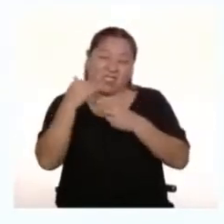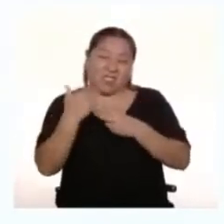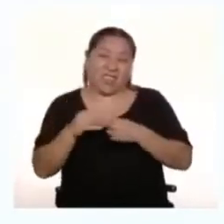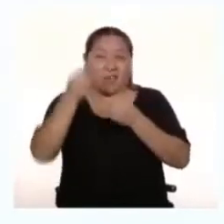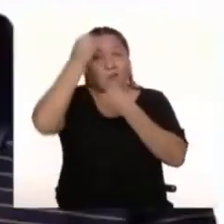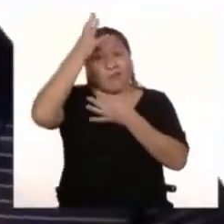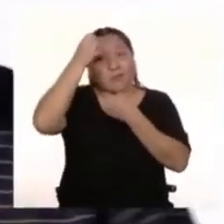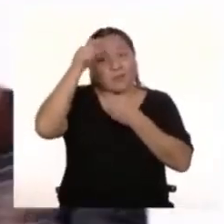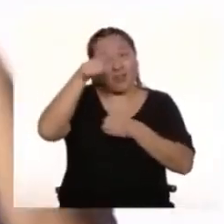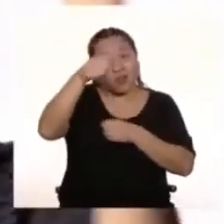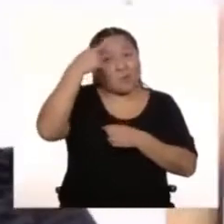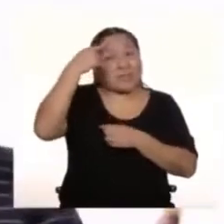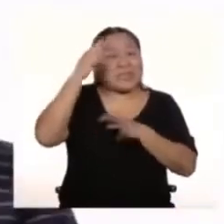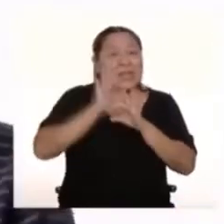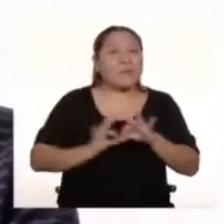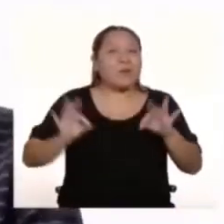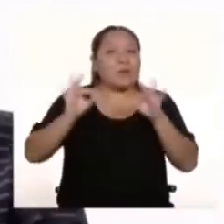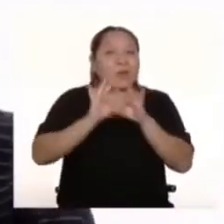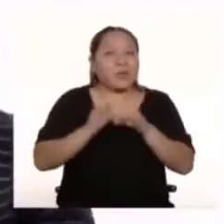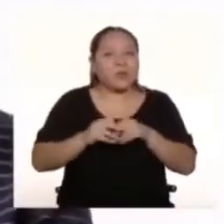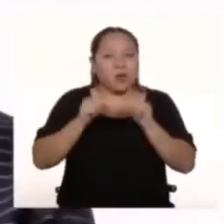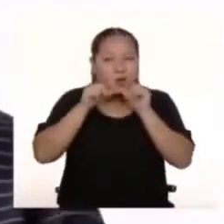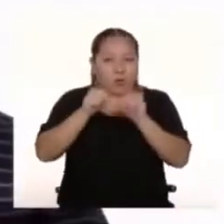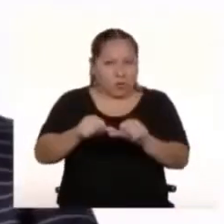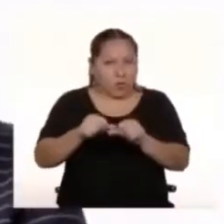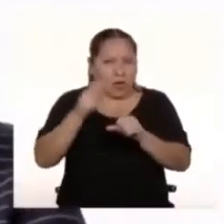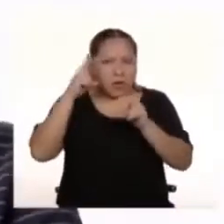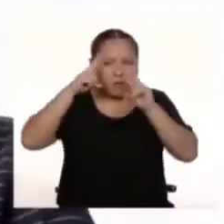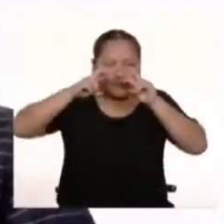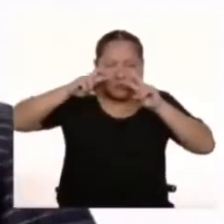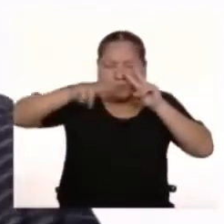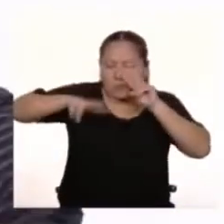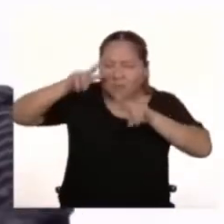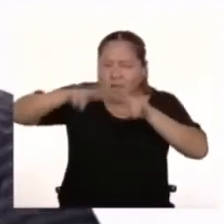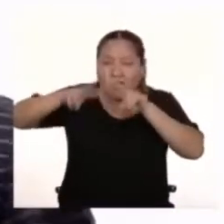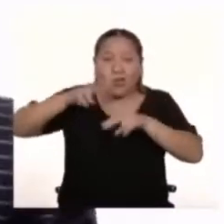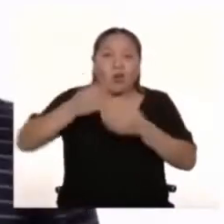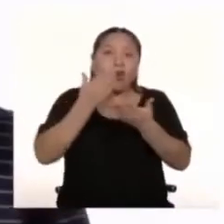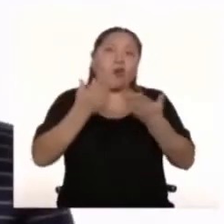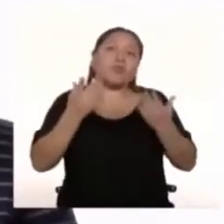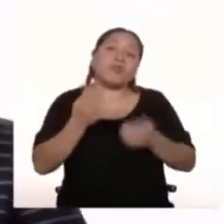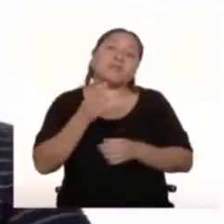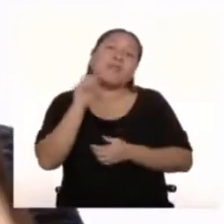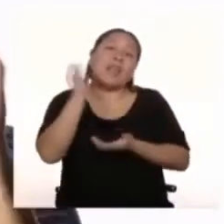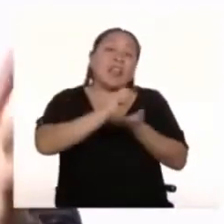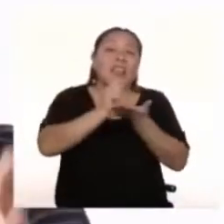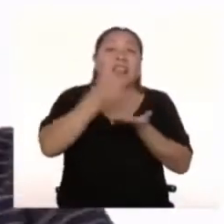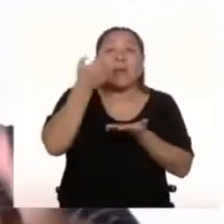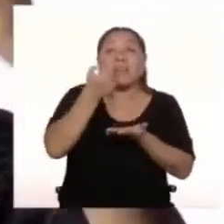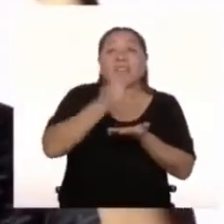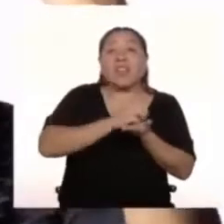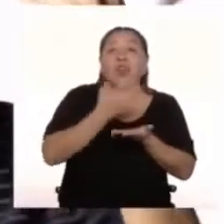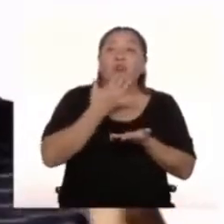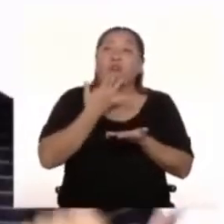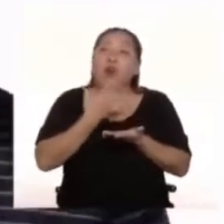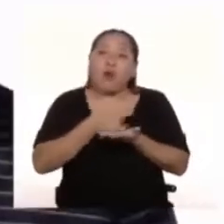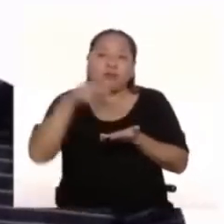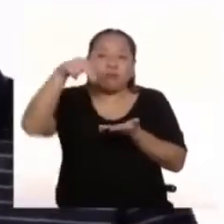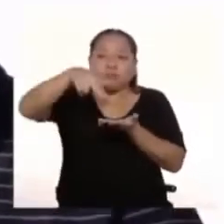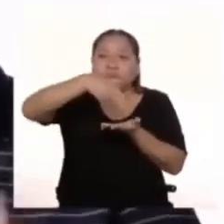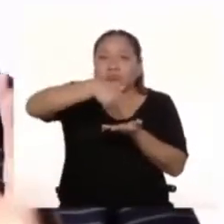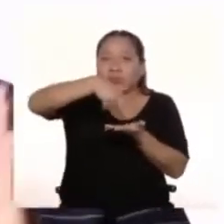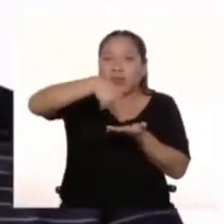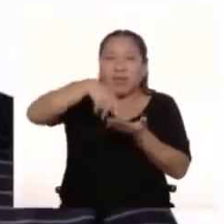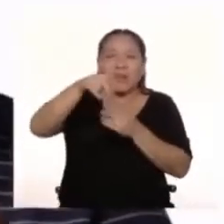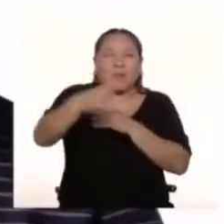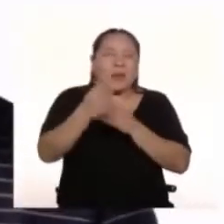importantes Explora con los materiales Que tengas en casa Como lapiceros de colores Plumones O témperas Para diseñar A